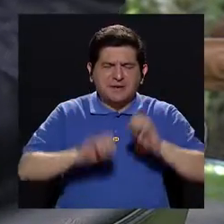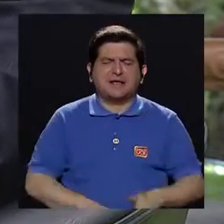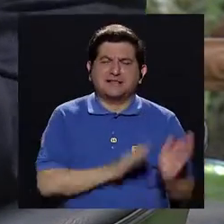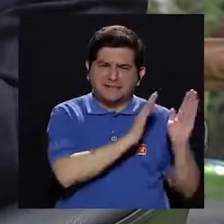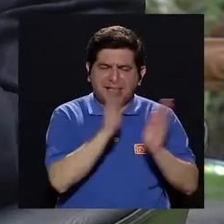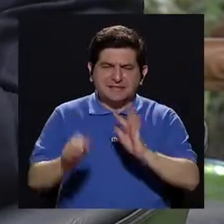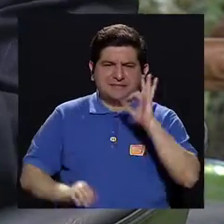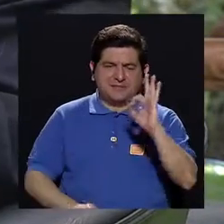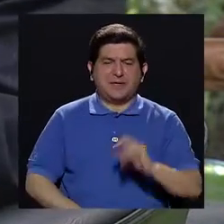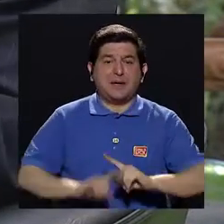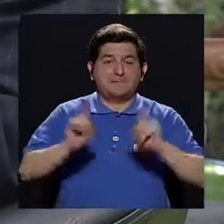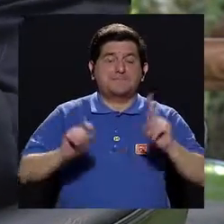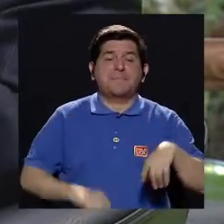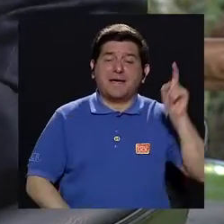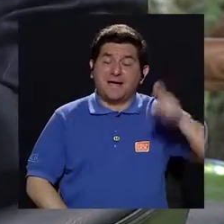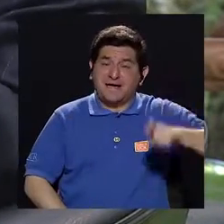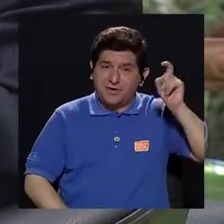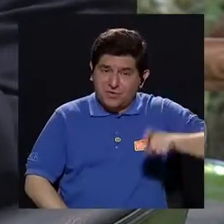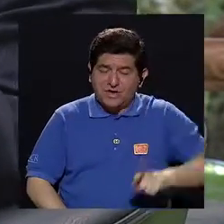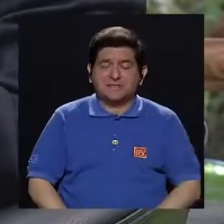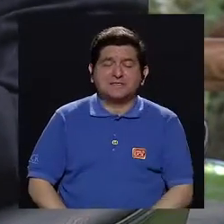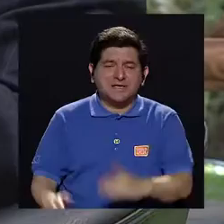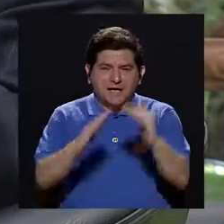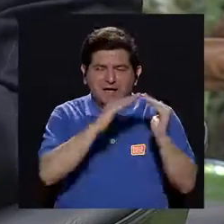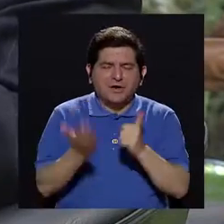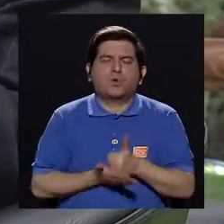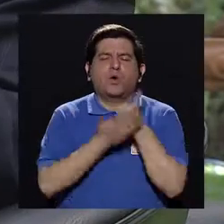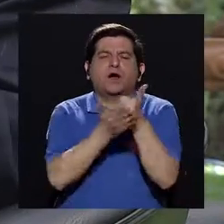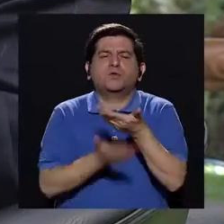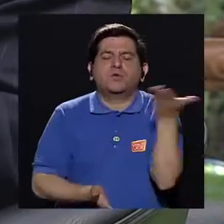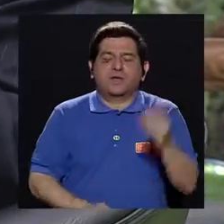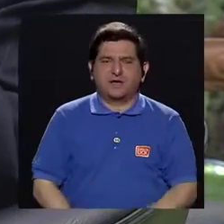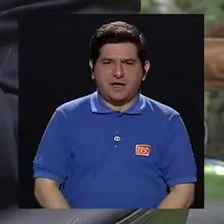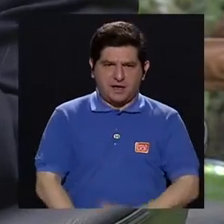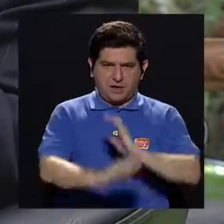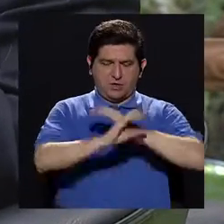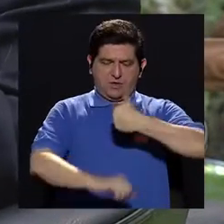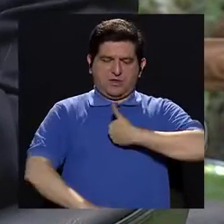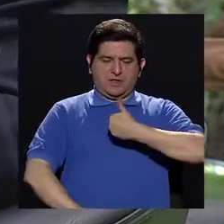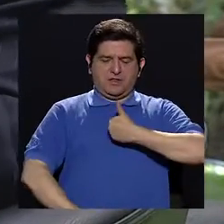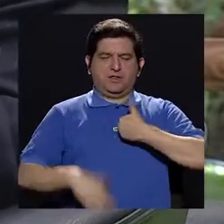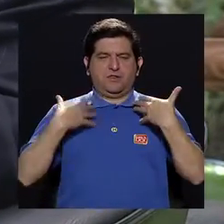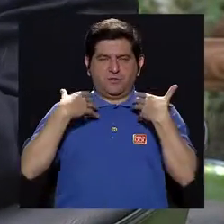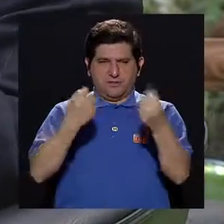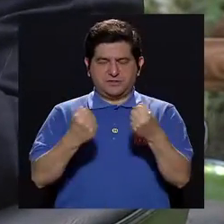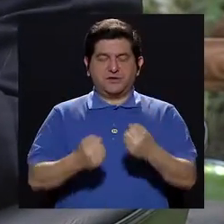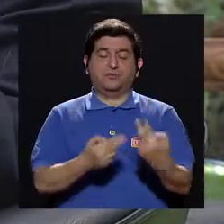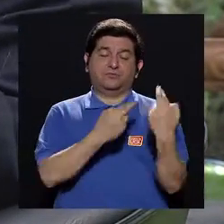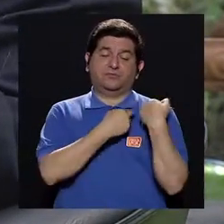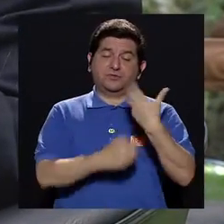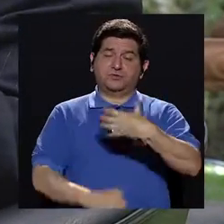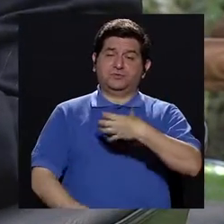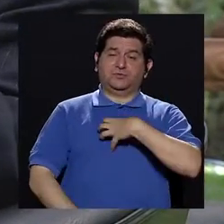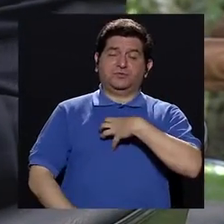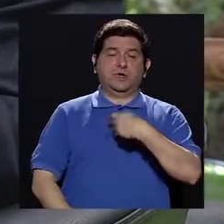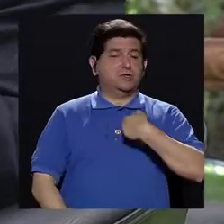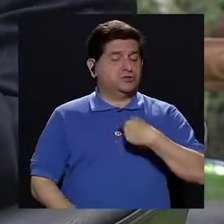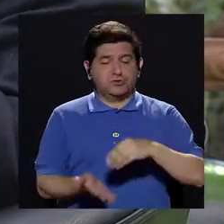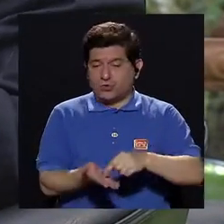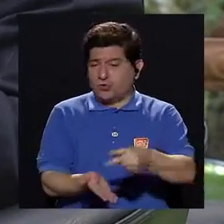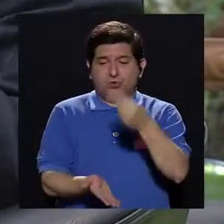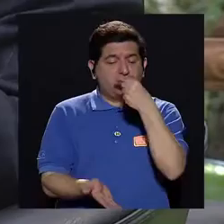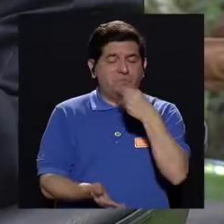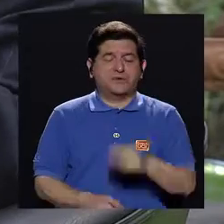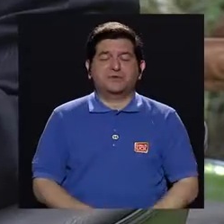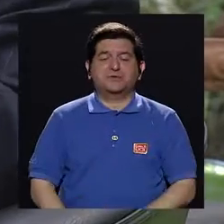eso se necesita la colaboración de la población. ¿En qué? El autocuidado de salud es responsabilidad de cada uno. Si no me tomo